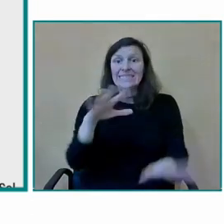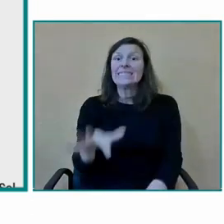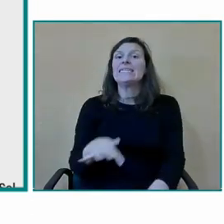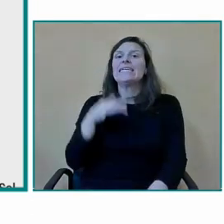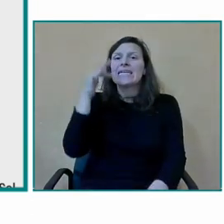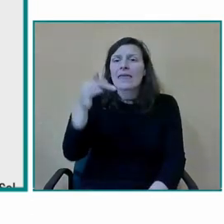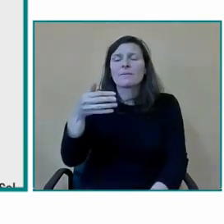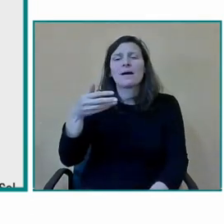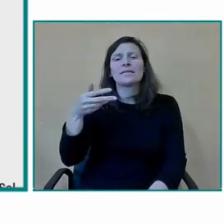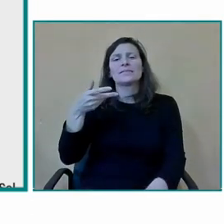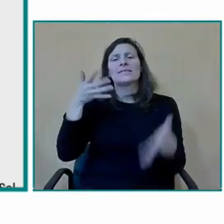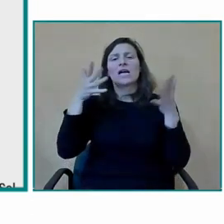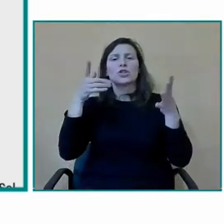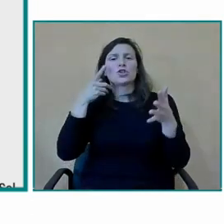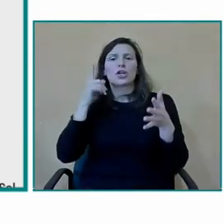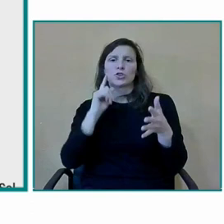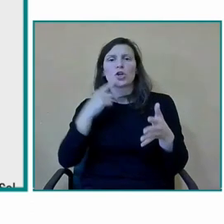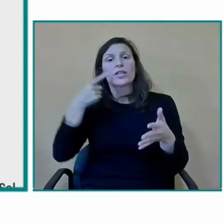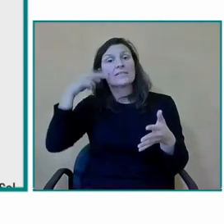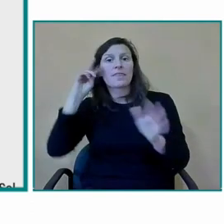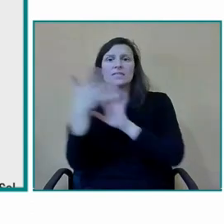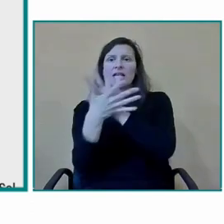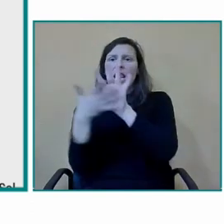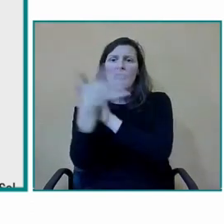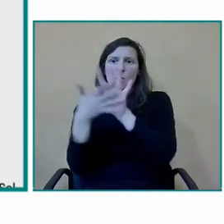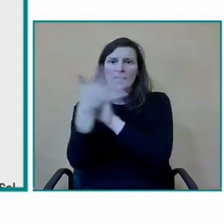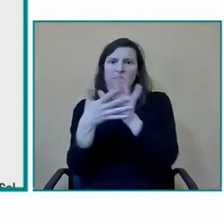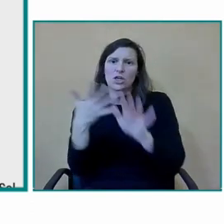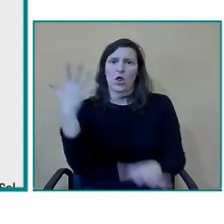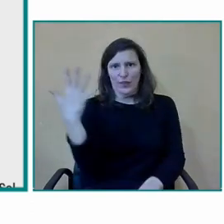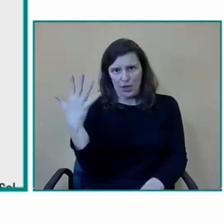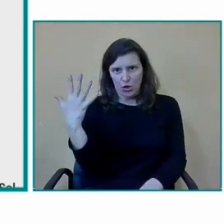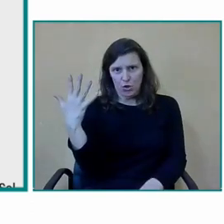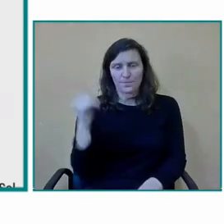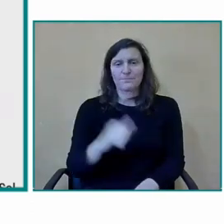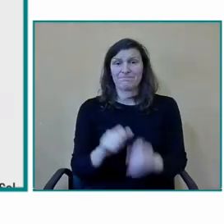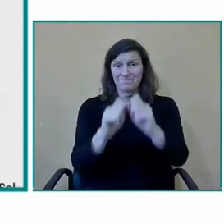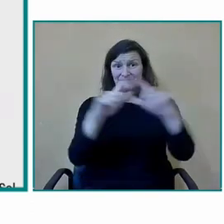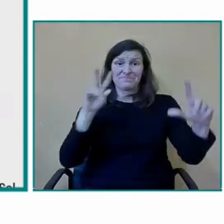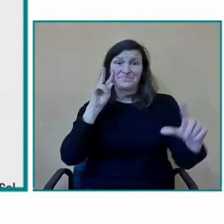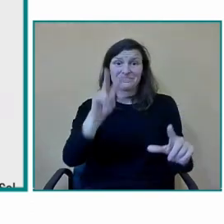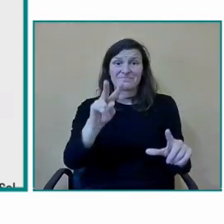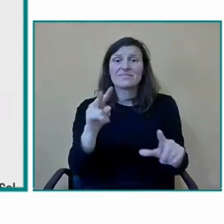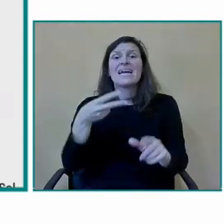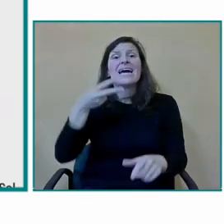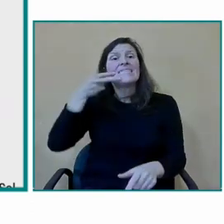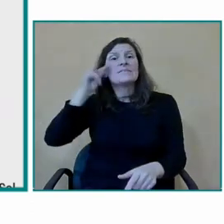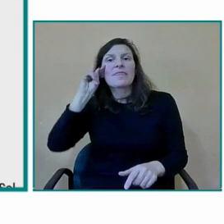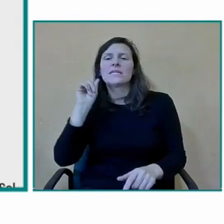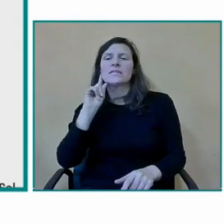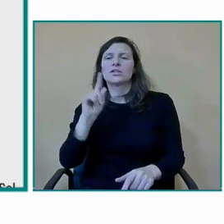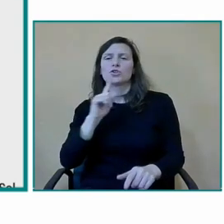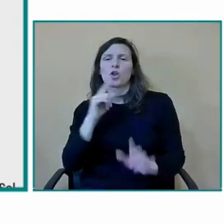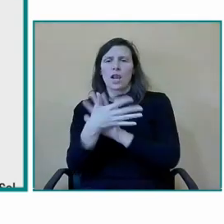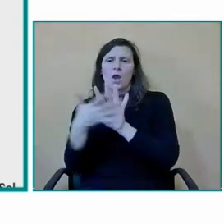contamos también con una serie de especialistas aquí hemos puesto en esta diapositiva especialistas sordos pero ahora más